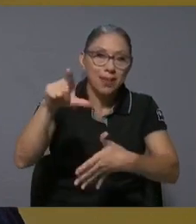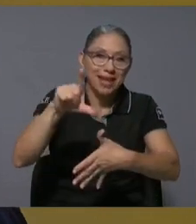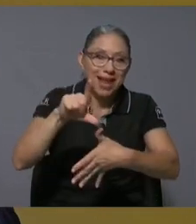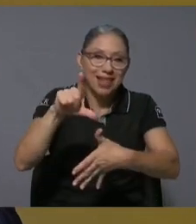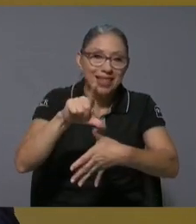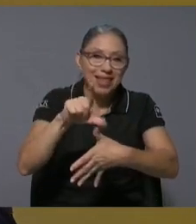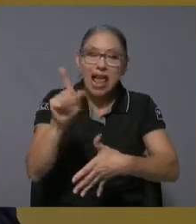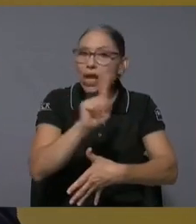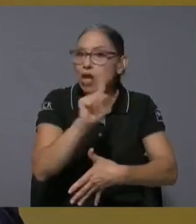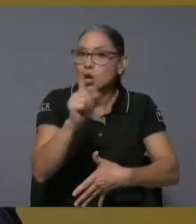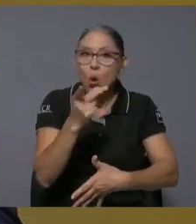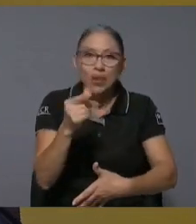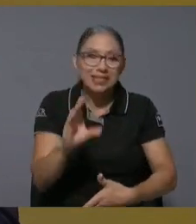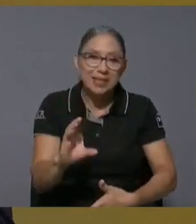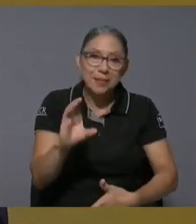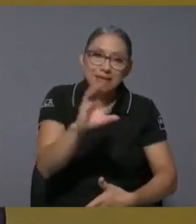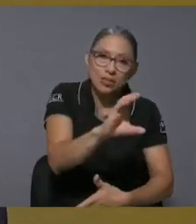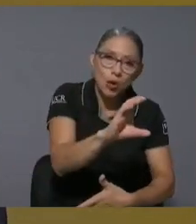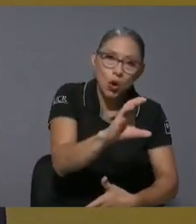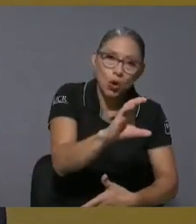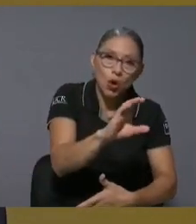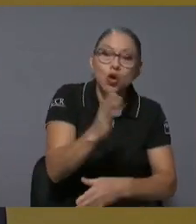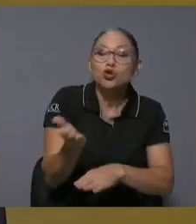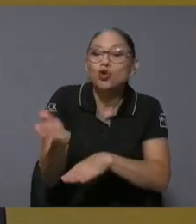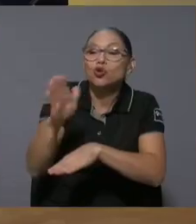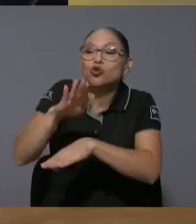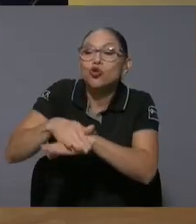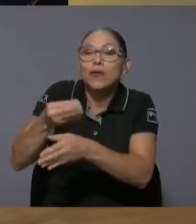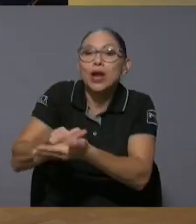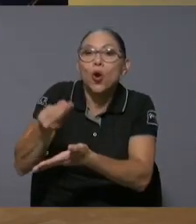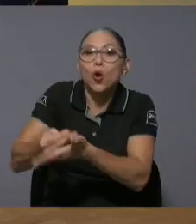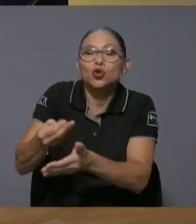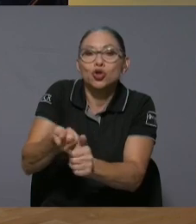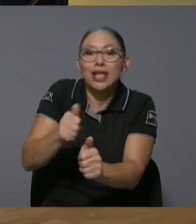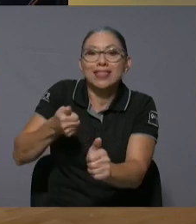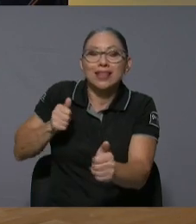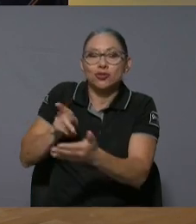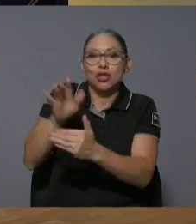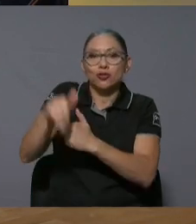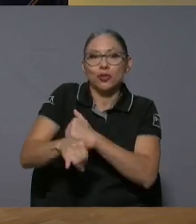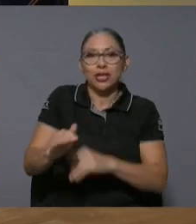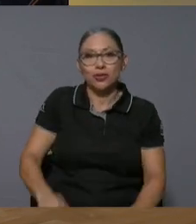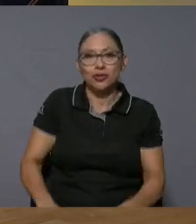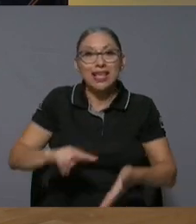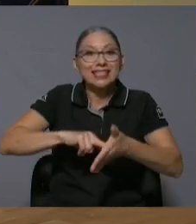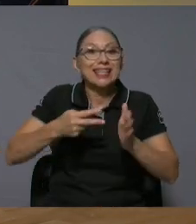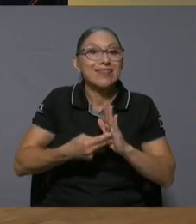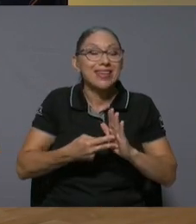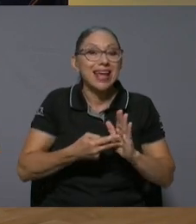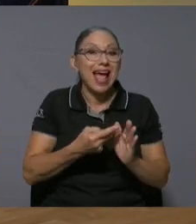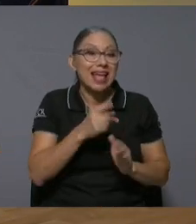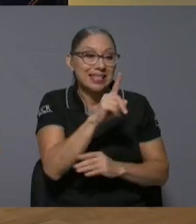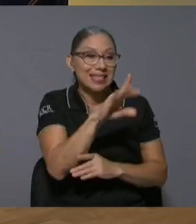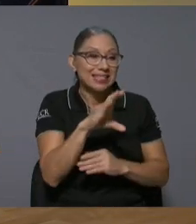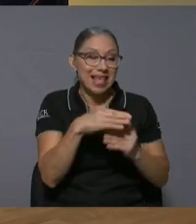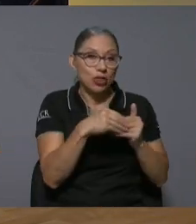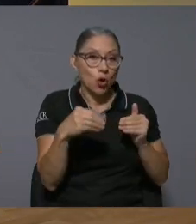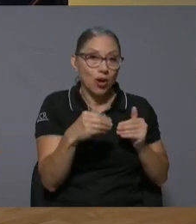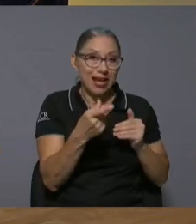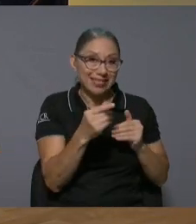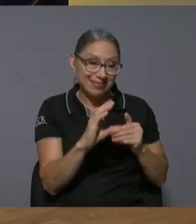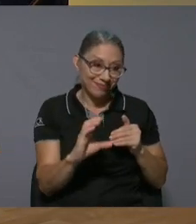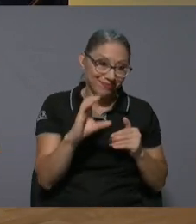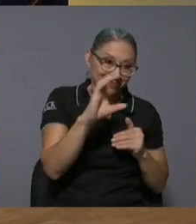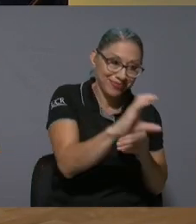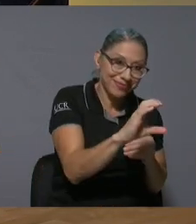inversión como tal sino son sobrecostos y atrasos de los proyectos es decir que de 100 dólares que se invirtieron 33 serán